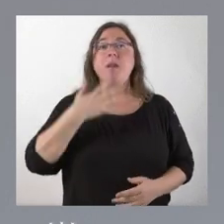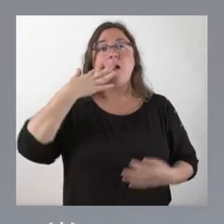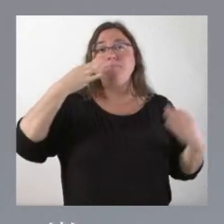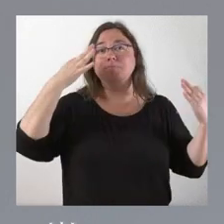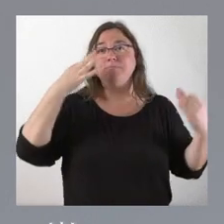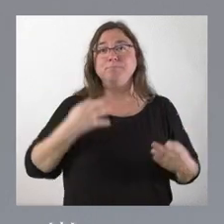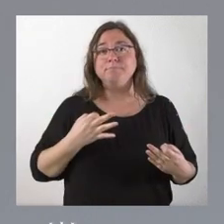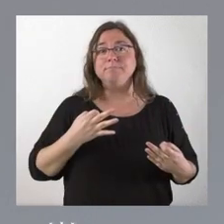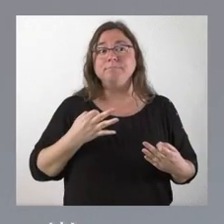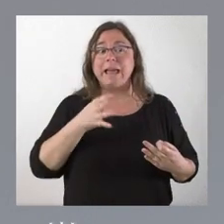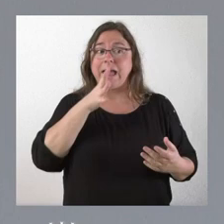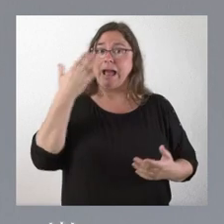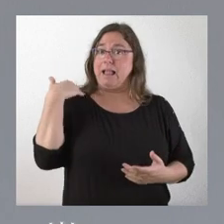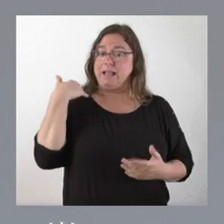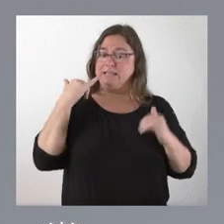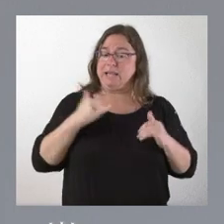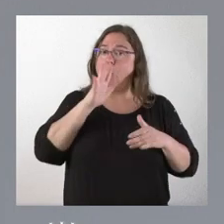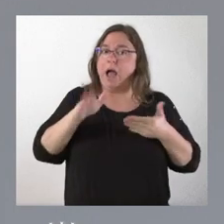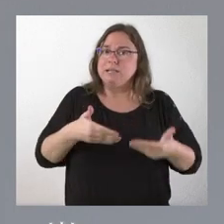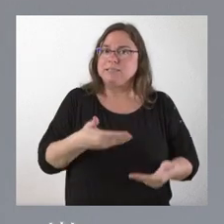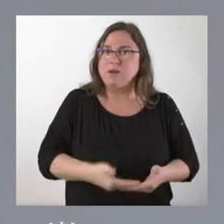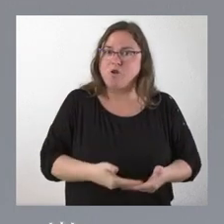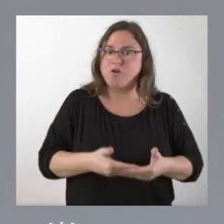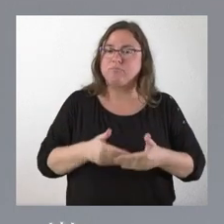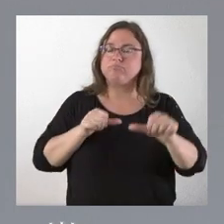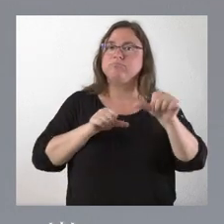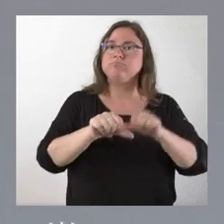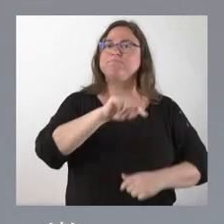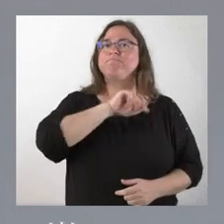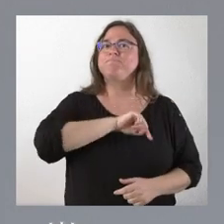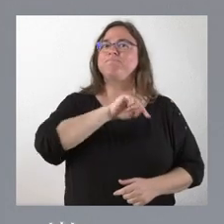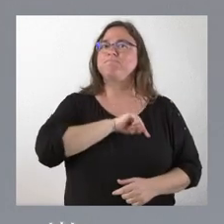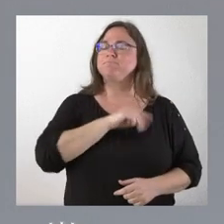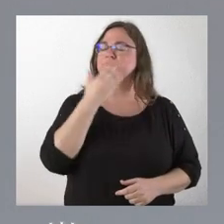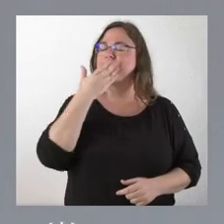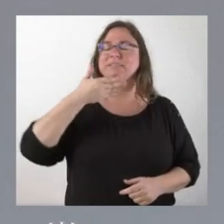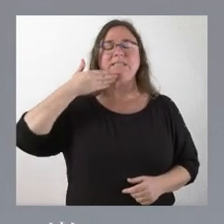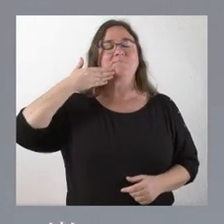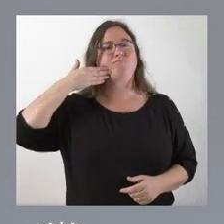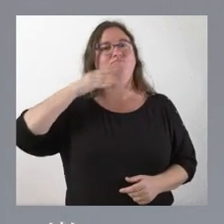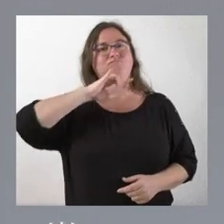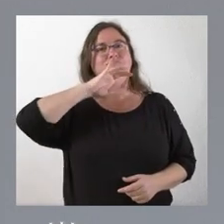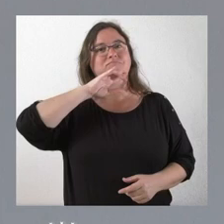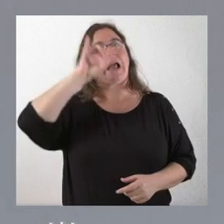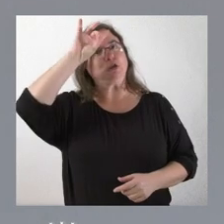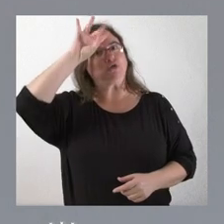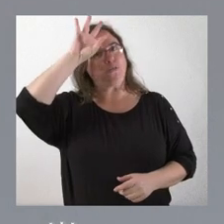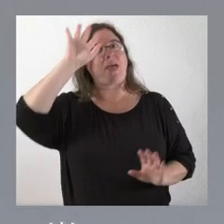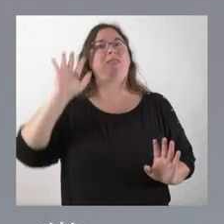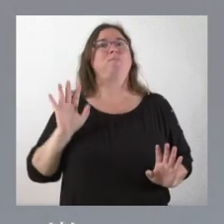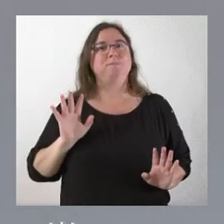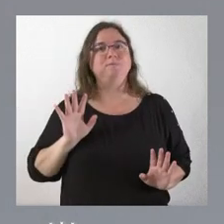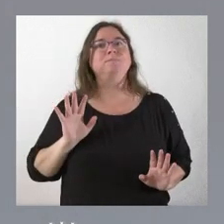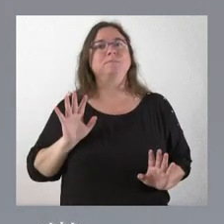desde entonces hasta ahora estoy verdaderamente satisfecho y asombrado. En